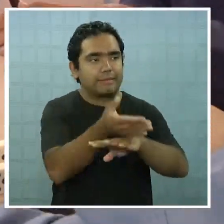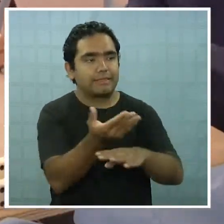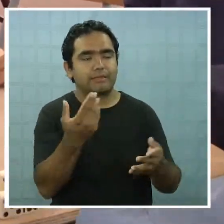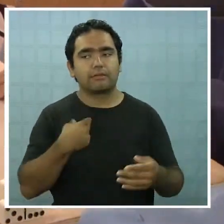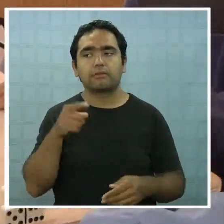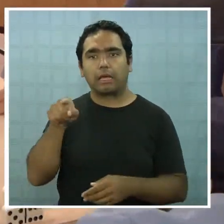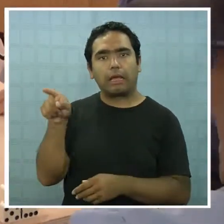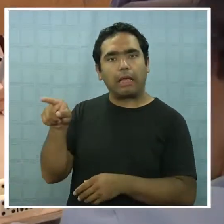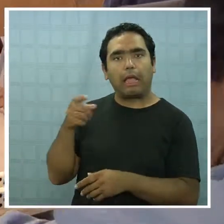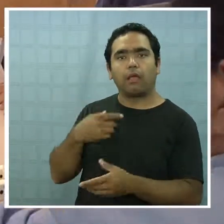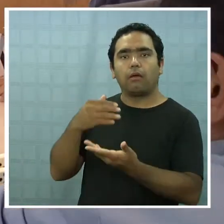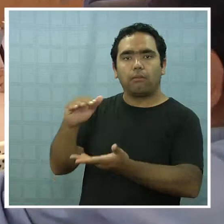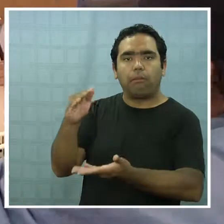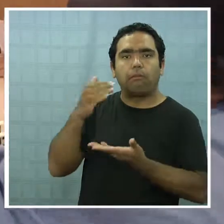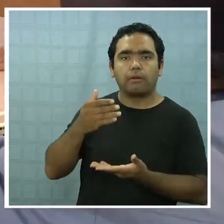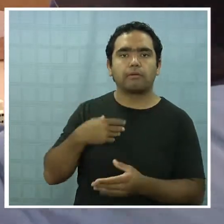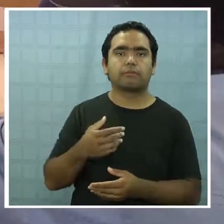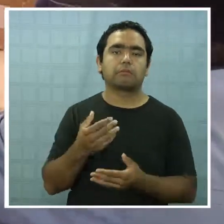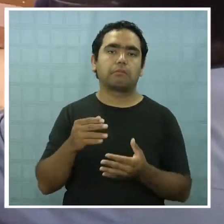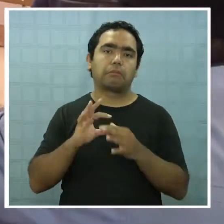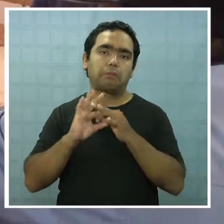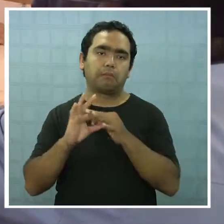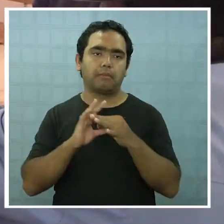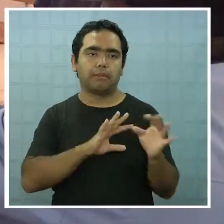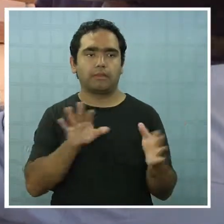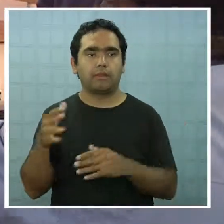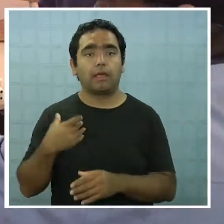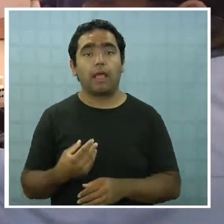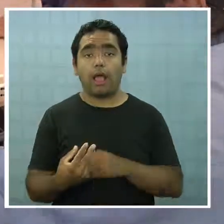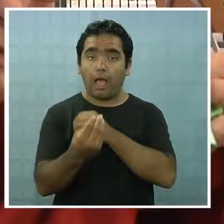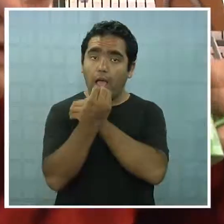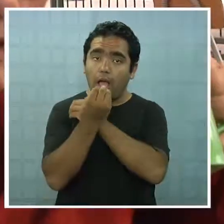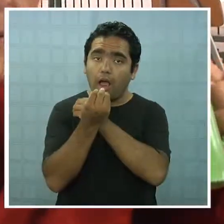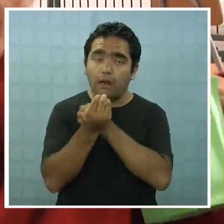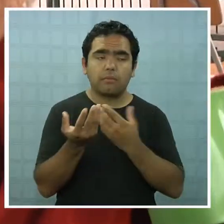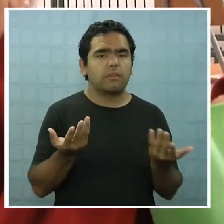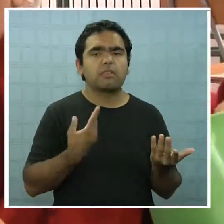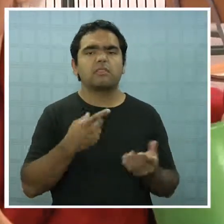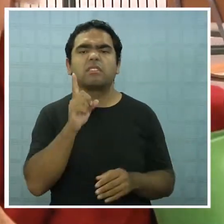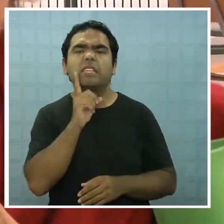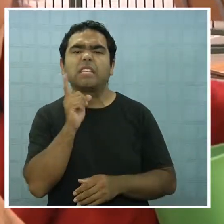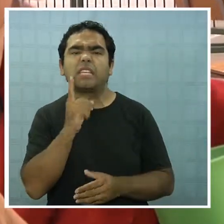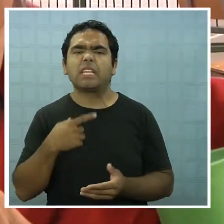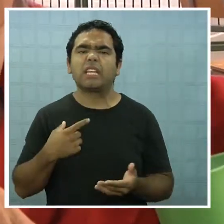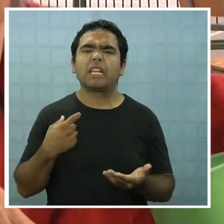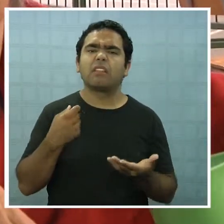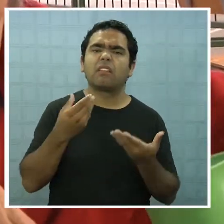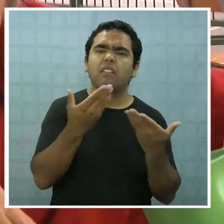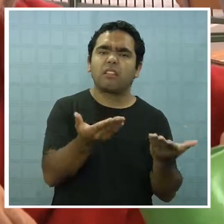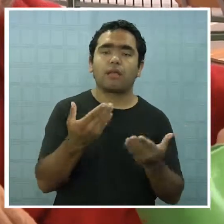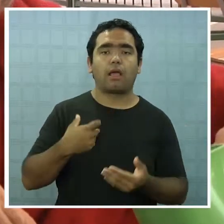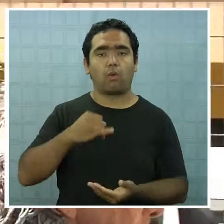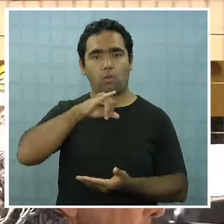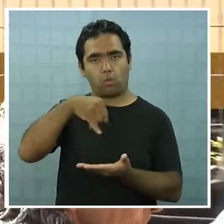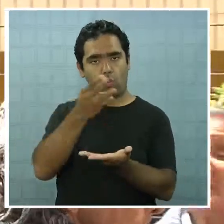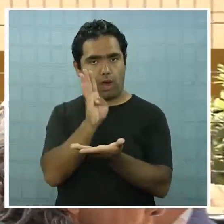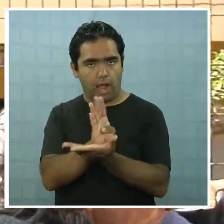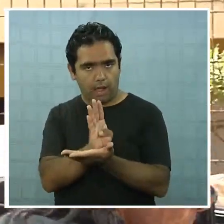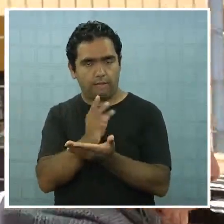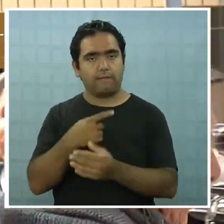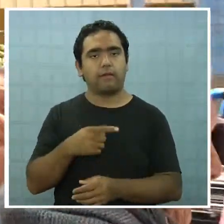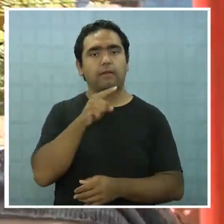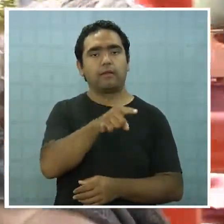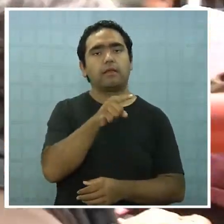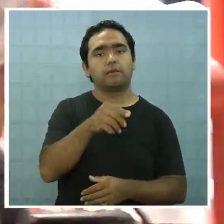han portado bastante bien con nosotros. La alimentación de los albergues es aportada por la Junaep, y considera desayuno, almuerzo y once de comida,